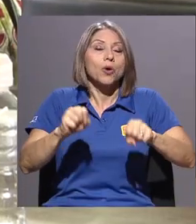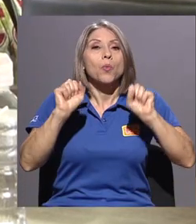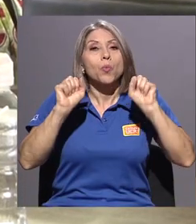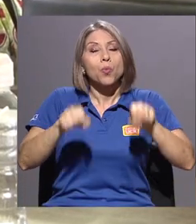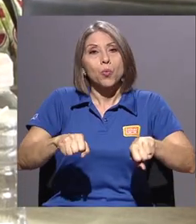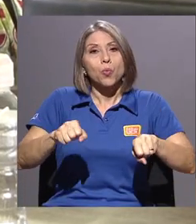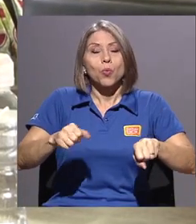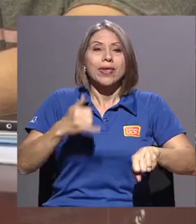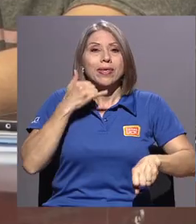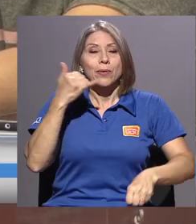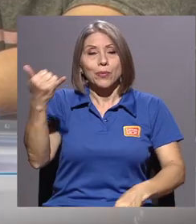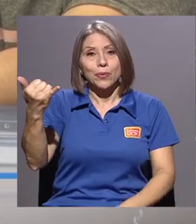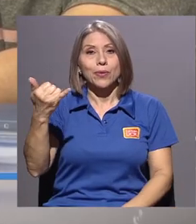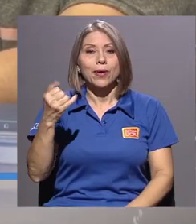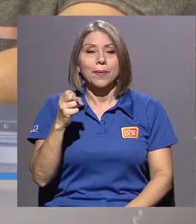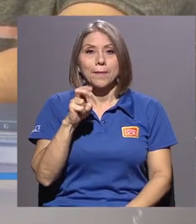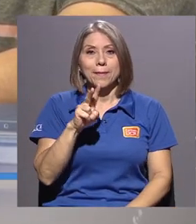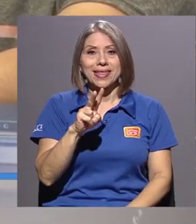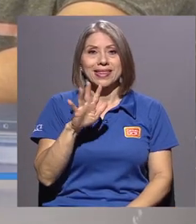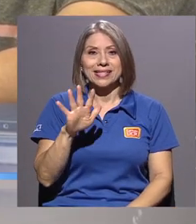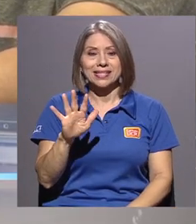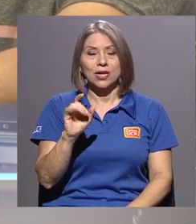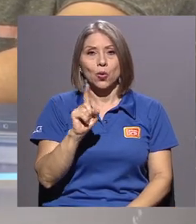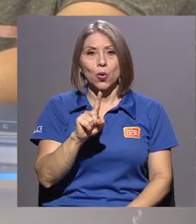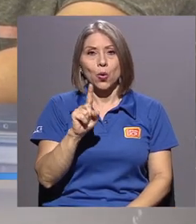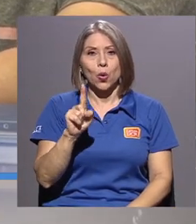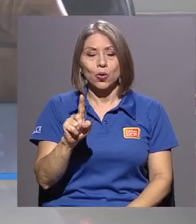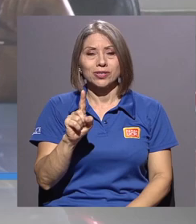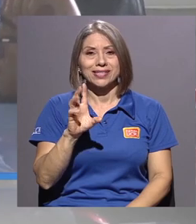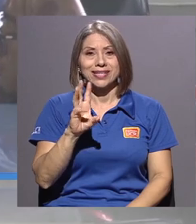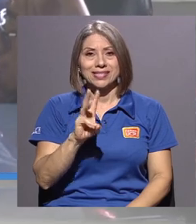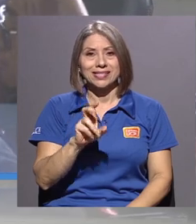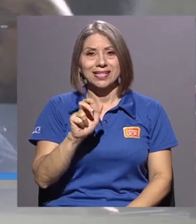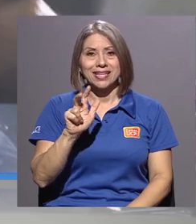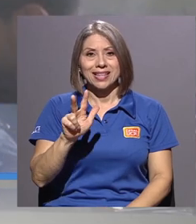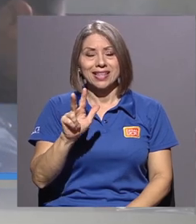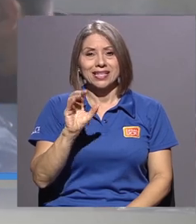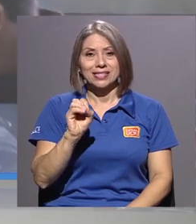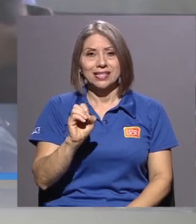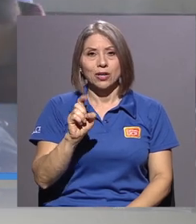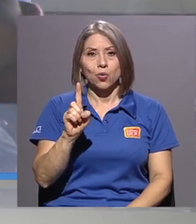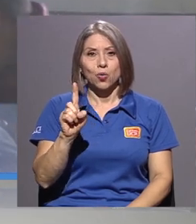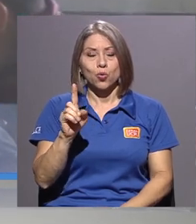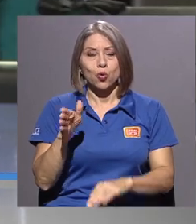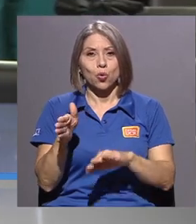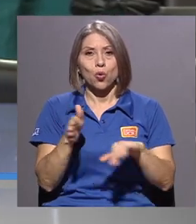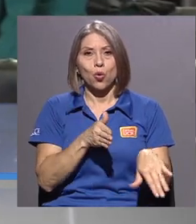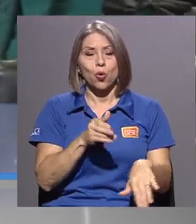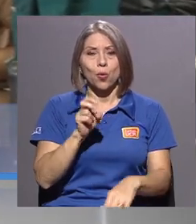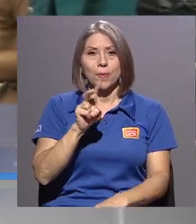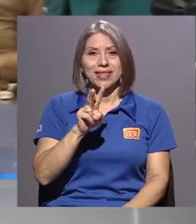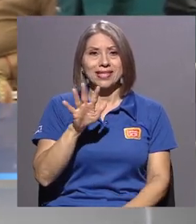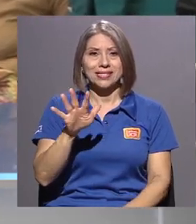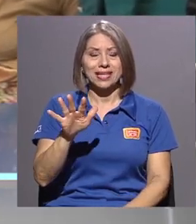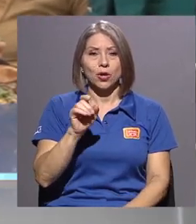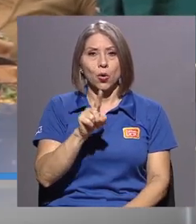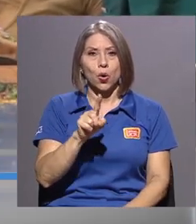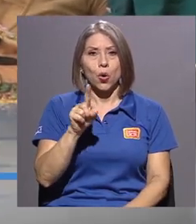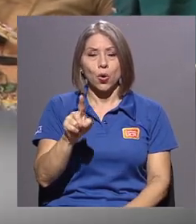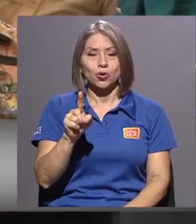comunicarse a los teléfonos 2511-6301 o 2511